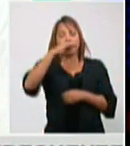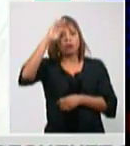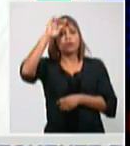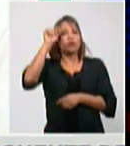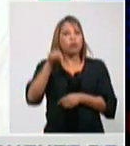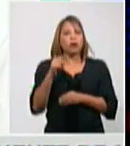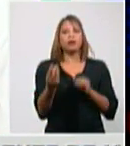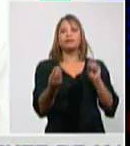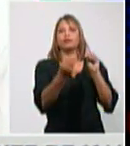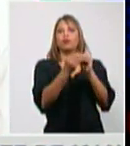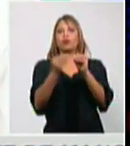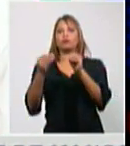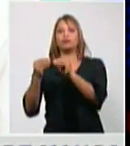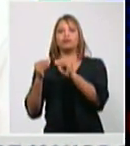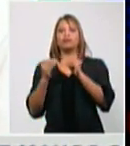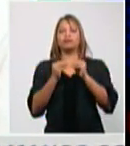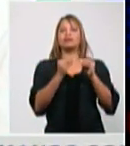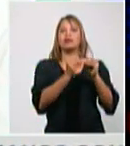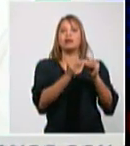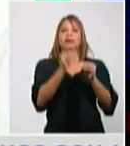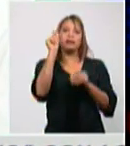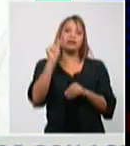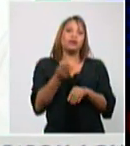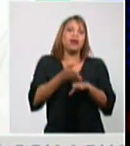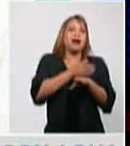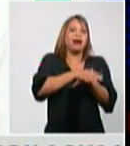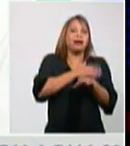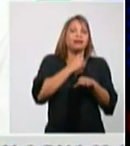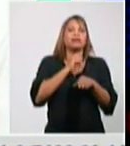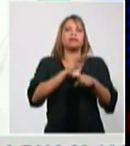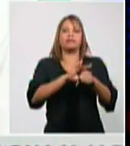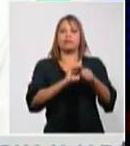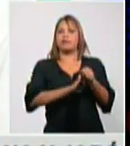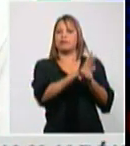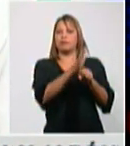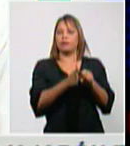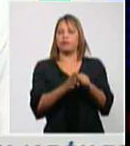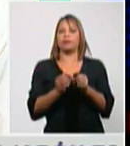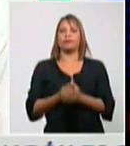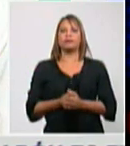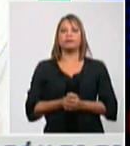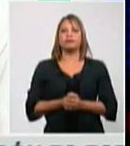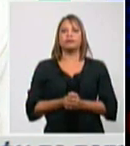confirmados. Sigue siendo, aunque en menor cuantía,